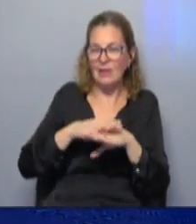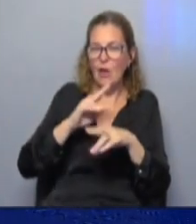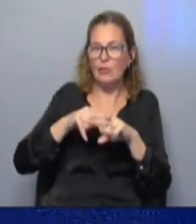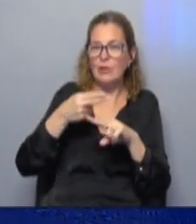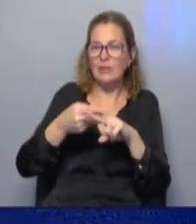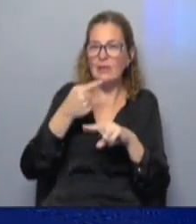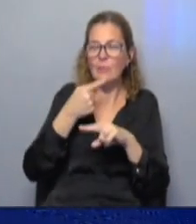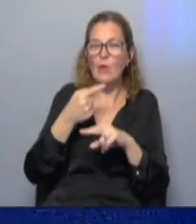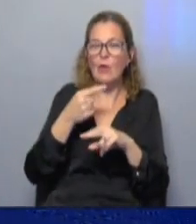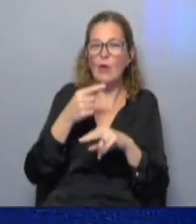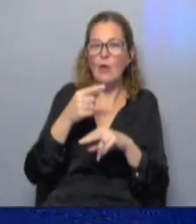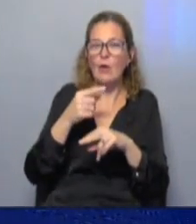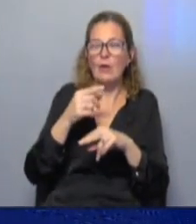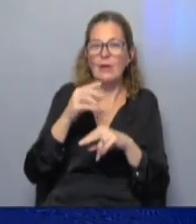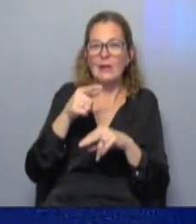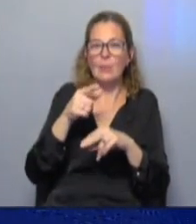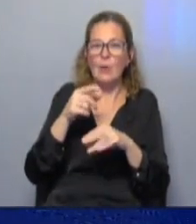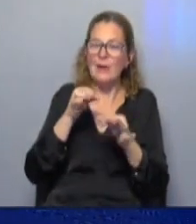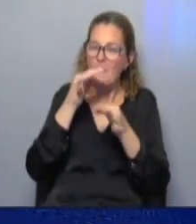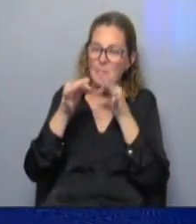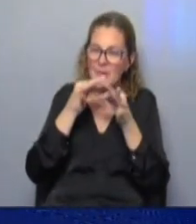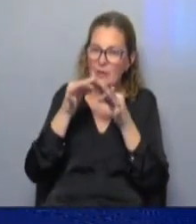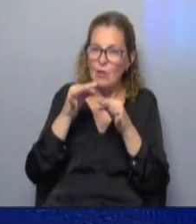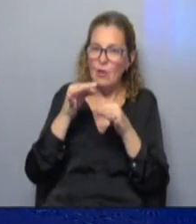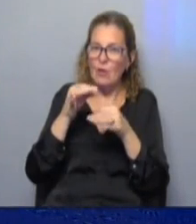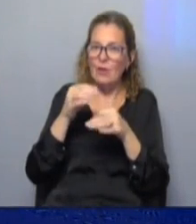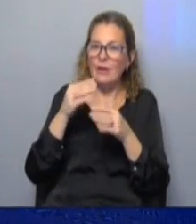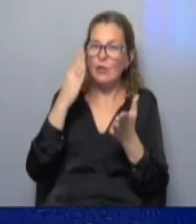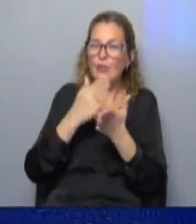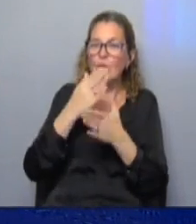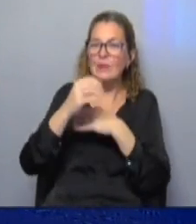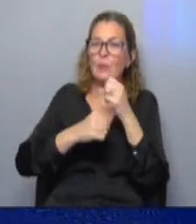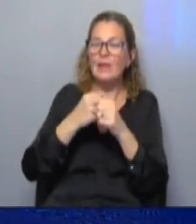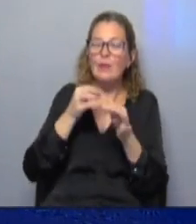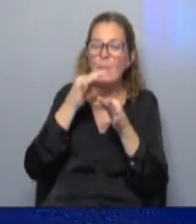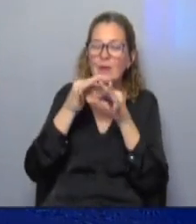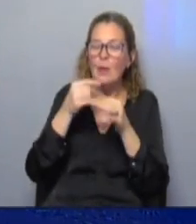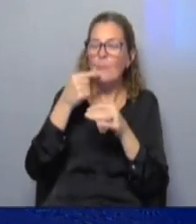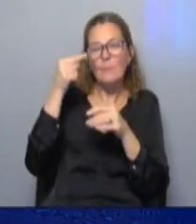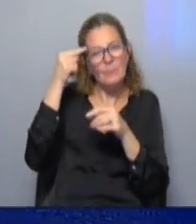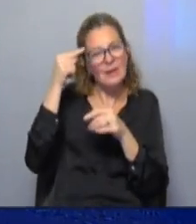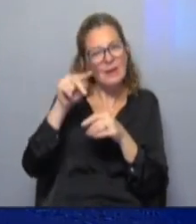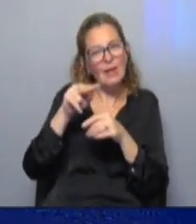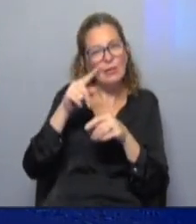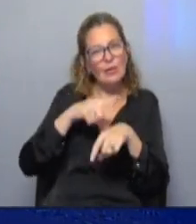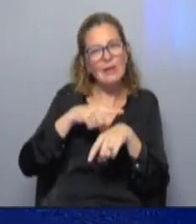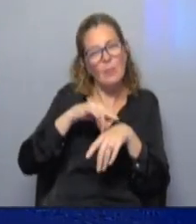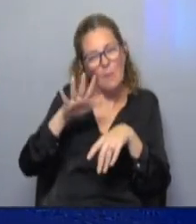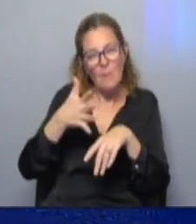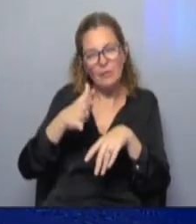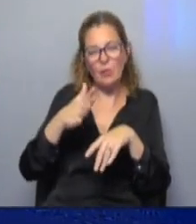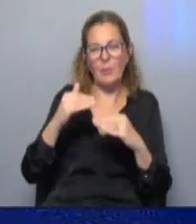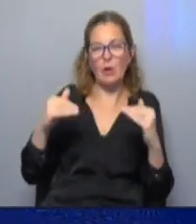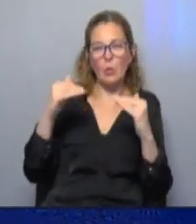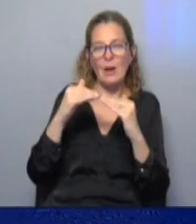con Silvia Rodríguez de CIMBE y ya nos explicó lo que sucedió en los últimos años también tomando como referencia un periodo de tiempo similar y también